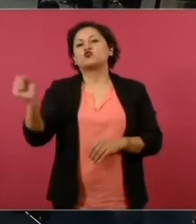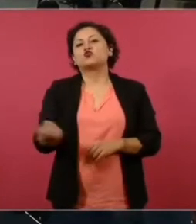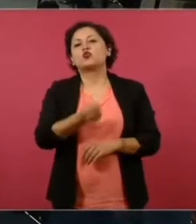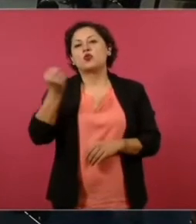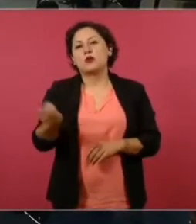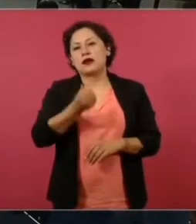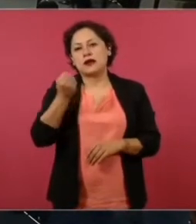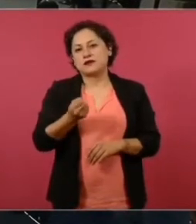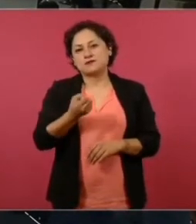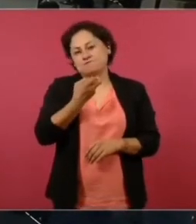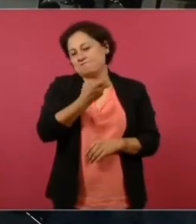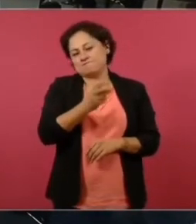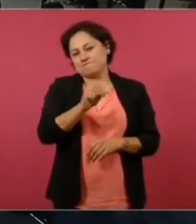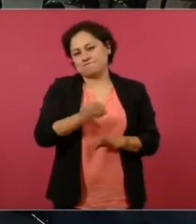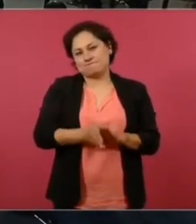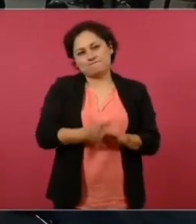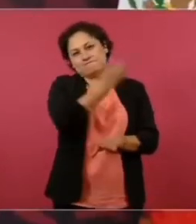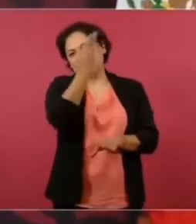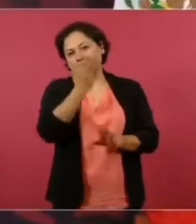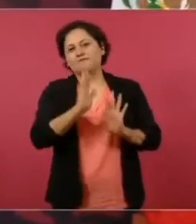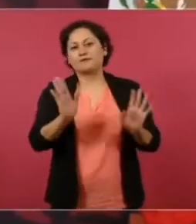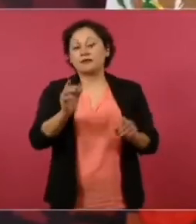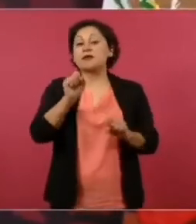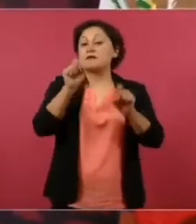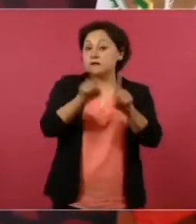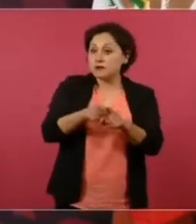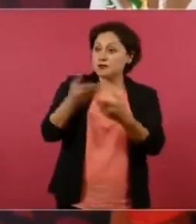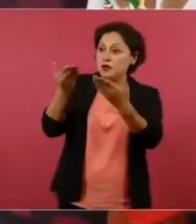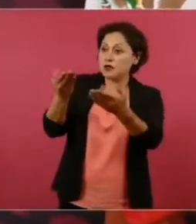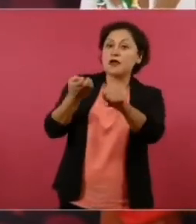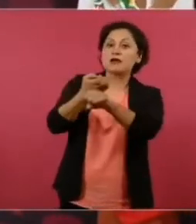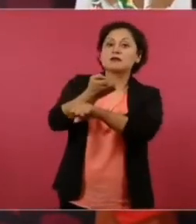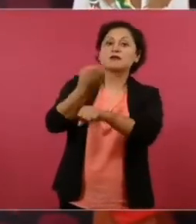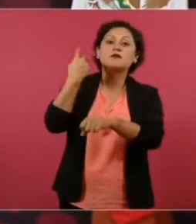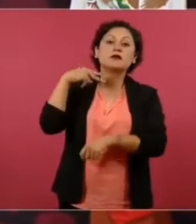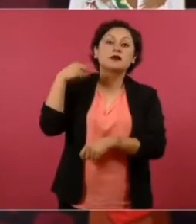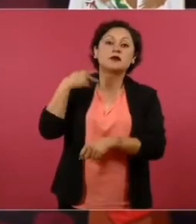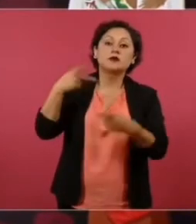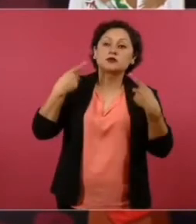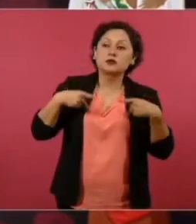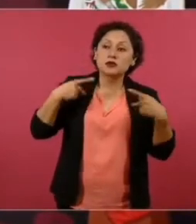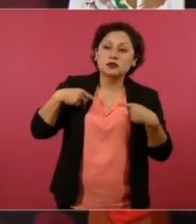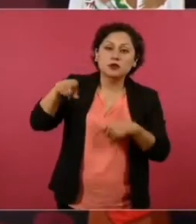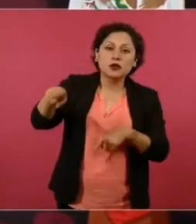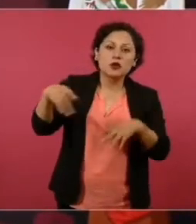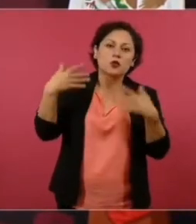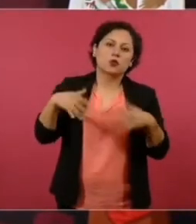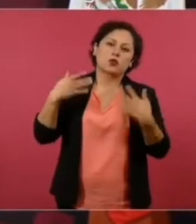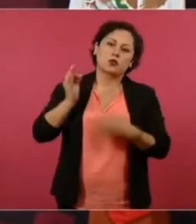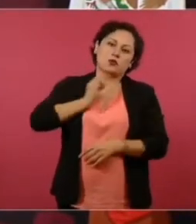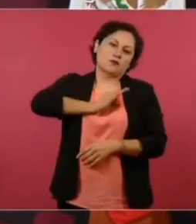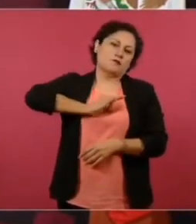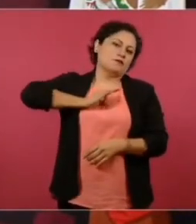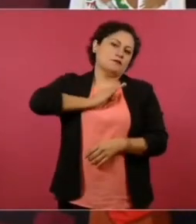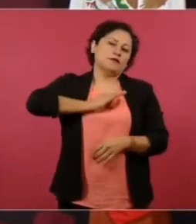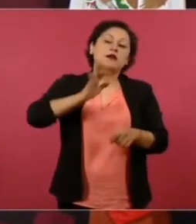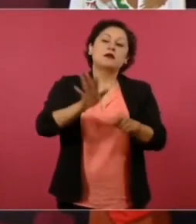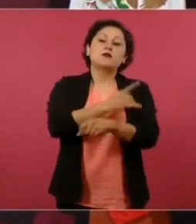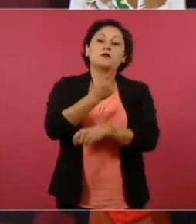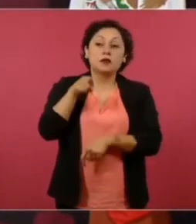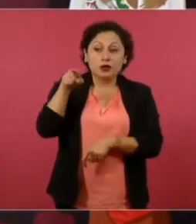Y felicitar al pueblo de Veracruz, porque siempre, siempre, siempre ha sido un pueblo muy